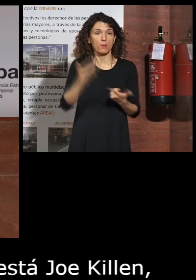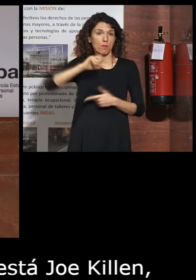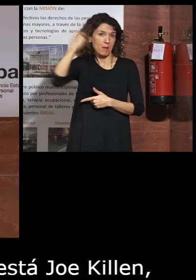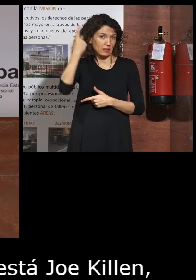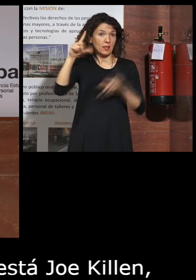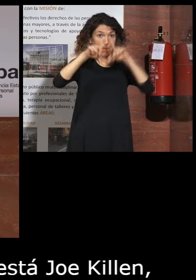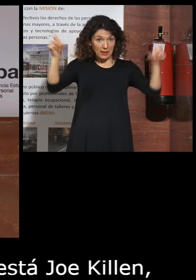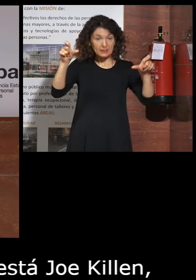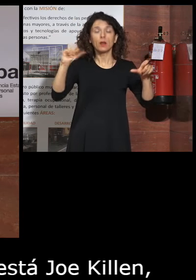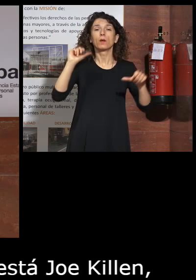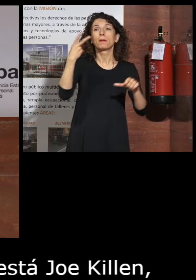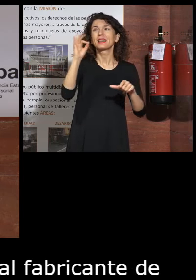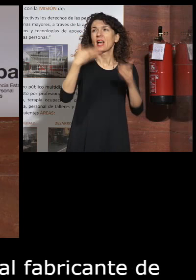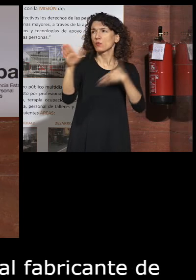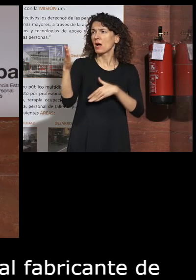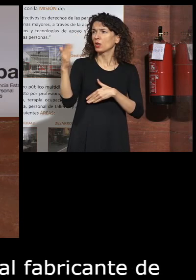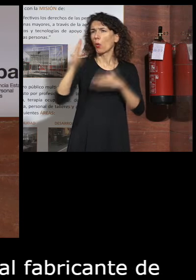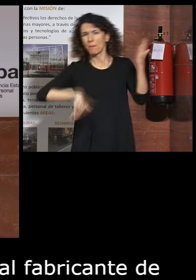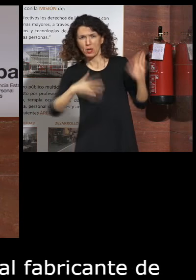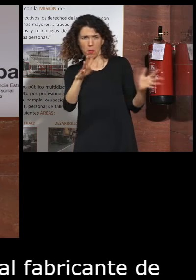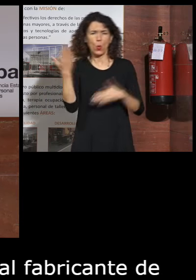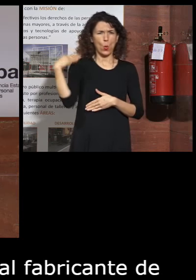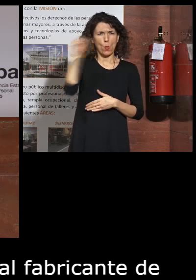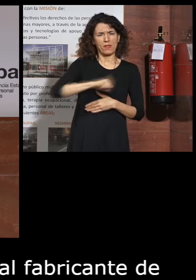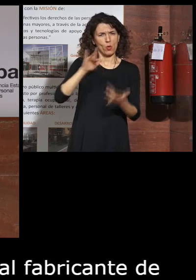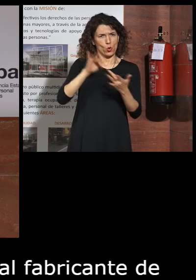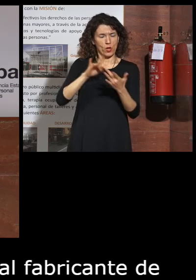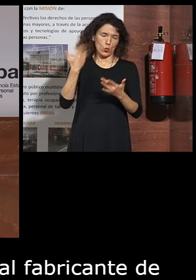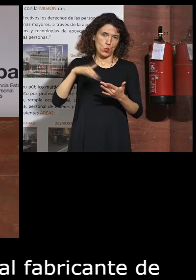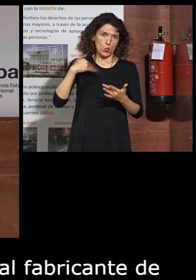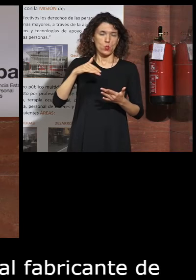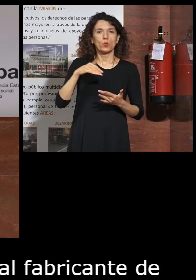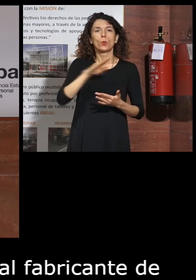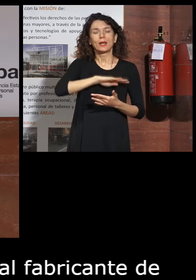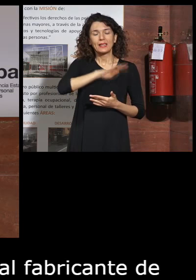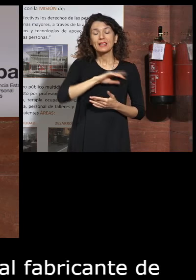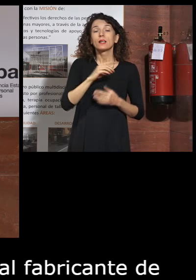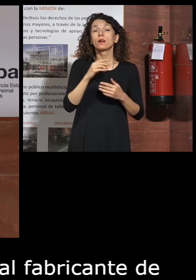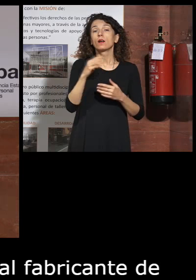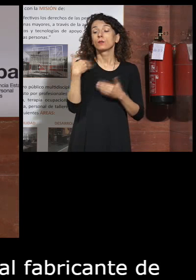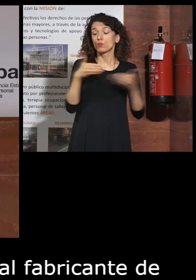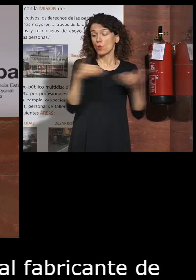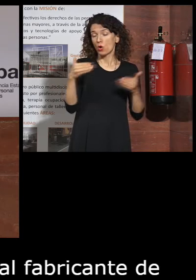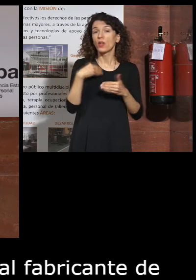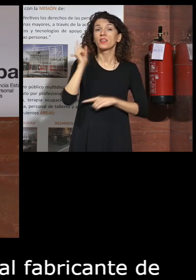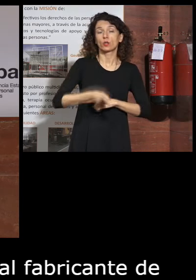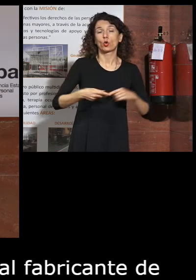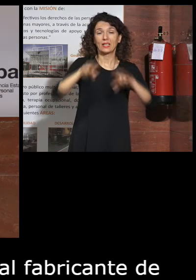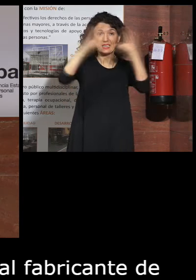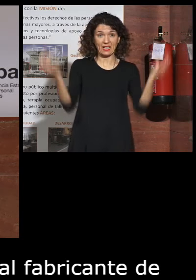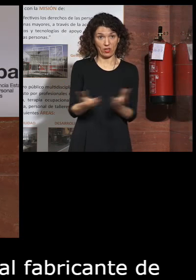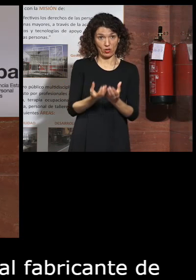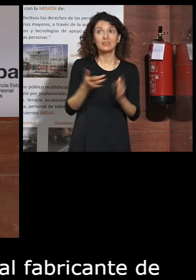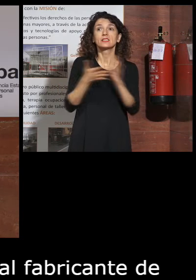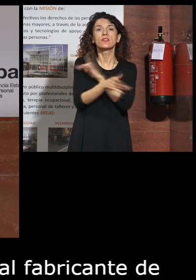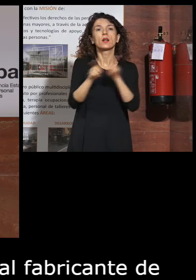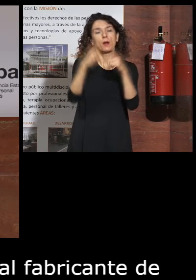conocimos no sé si hace 20 años o menos pero hace ya bastante y en los primeros años actuó como director internacional con lo